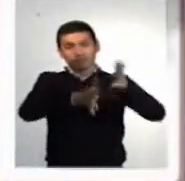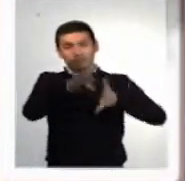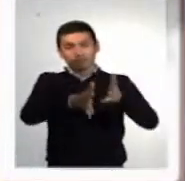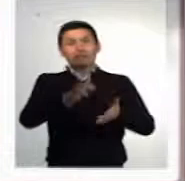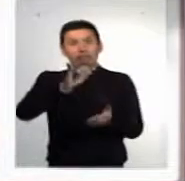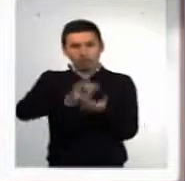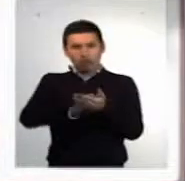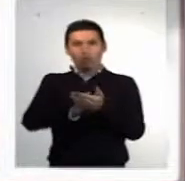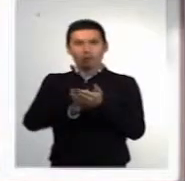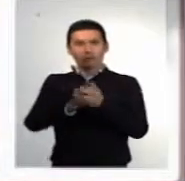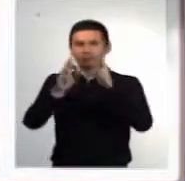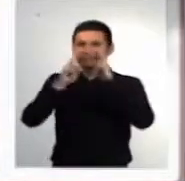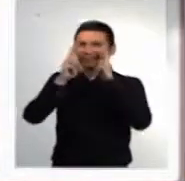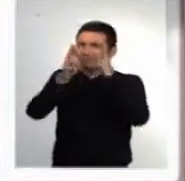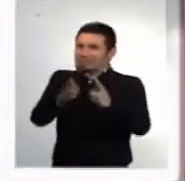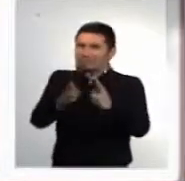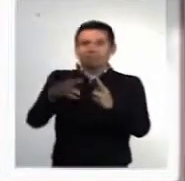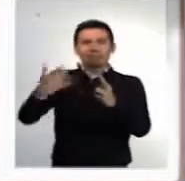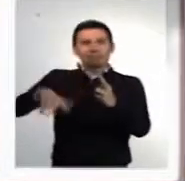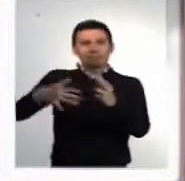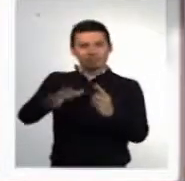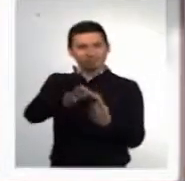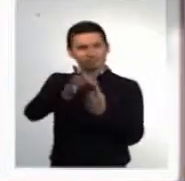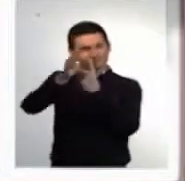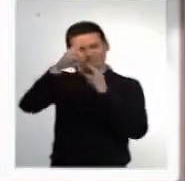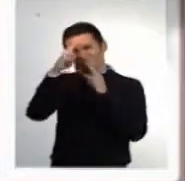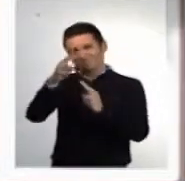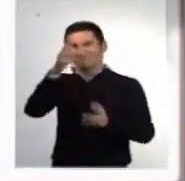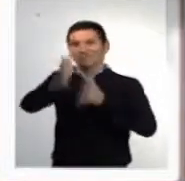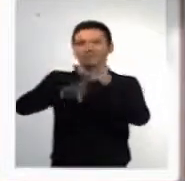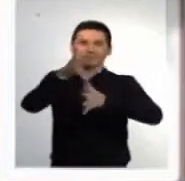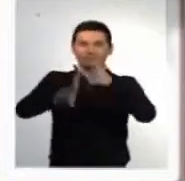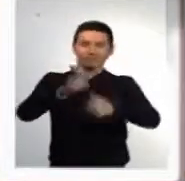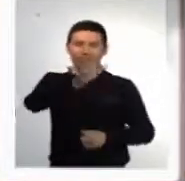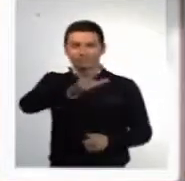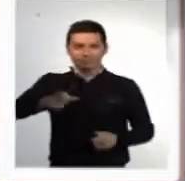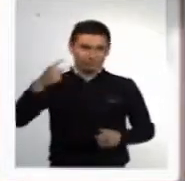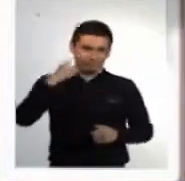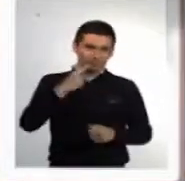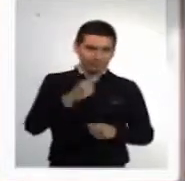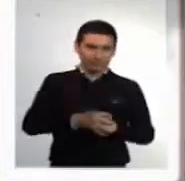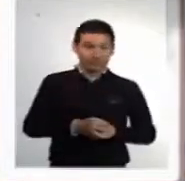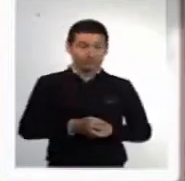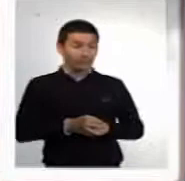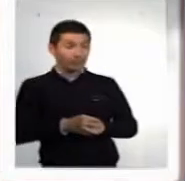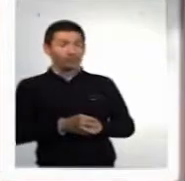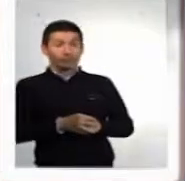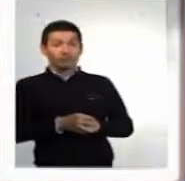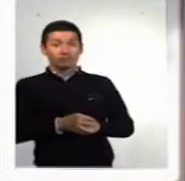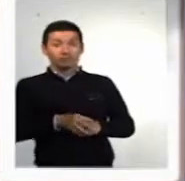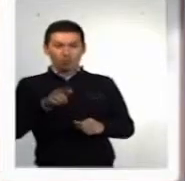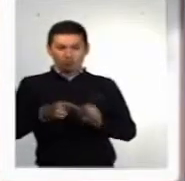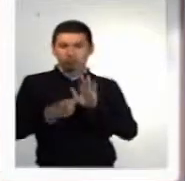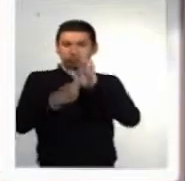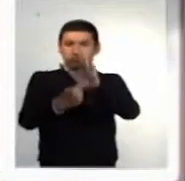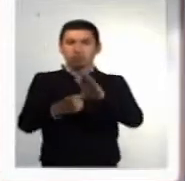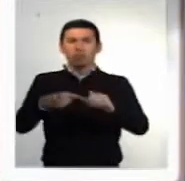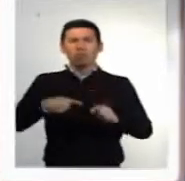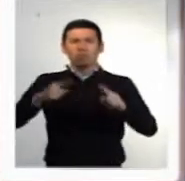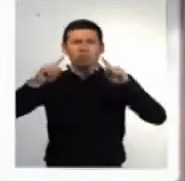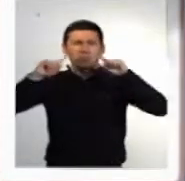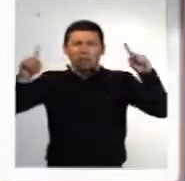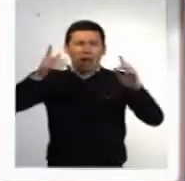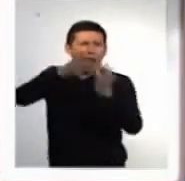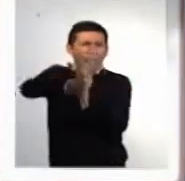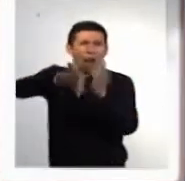vamos a aprovechar para hacerle un homenaje muy especial a la lengua de señas de las personas sordas. Un programa sin pelos en la lengua, en donde en cada